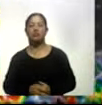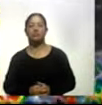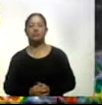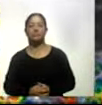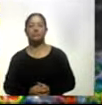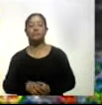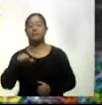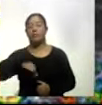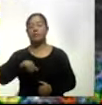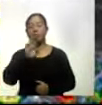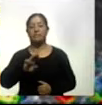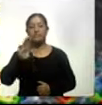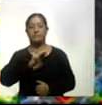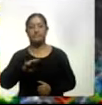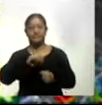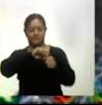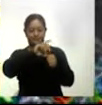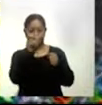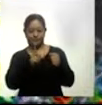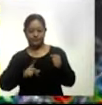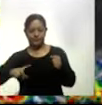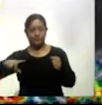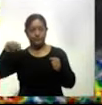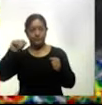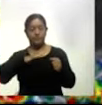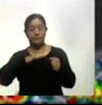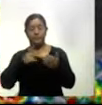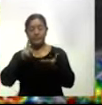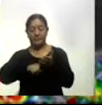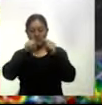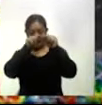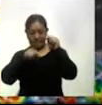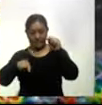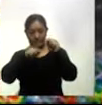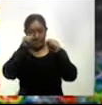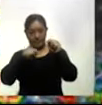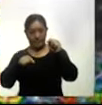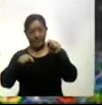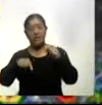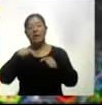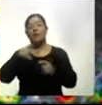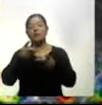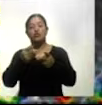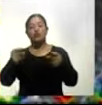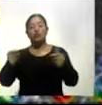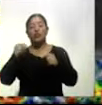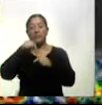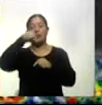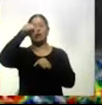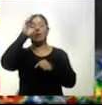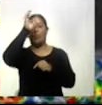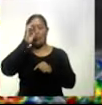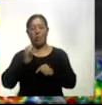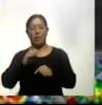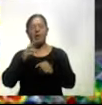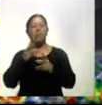la tarde de este miércoles un canal de baja presión se extiende en el interior del país mientras que una línea seca se ubica en el norte de Coahuila y